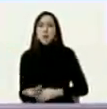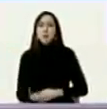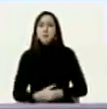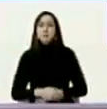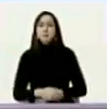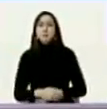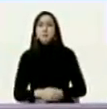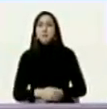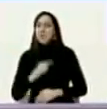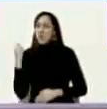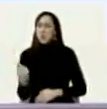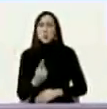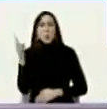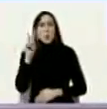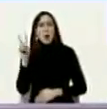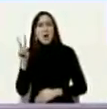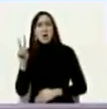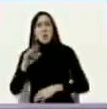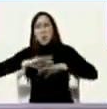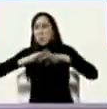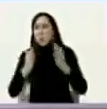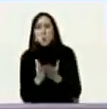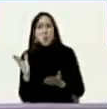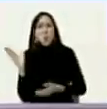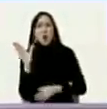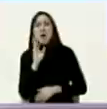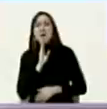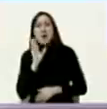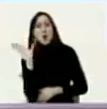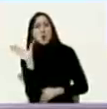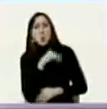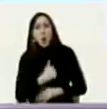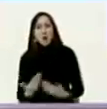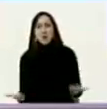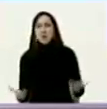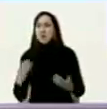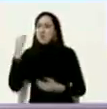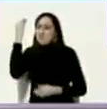es el único país del mundo que no tiene cuentas bancarias imagínense ustedes